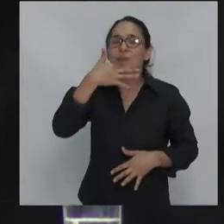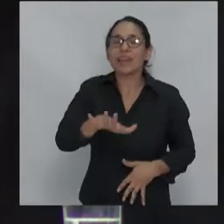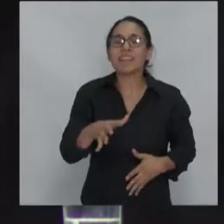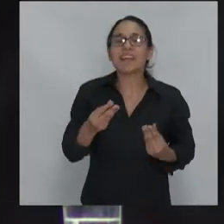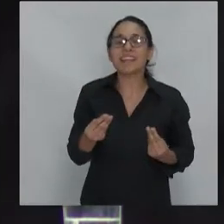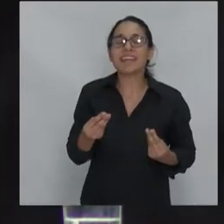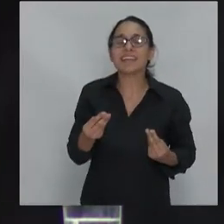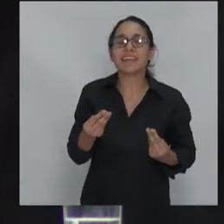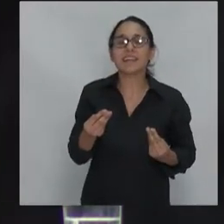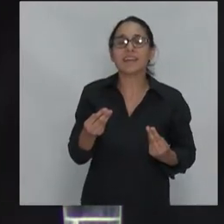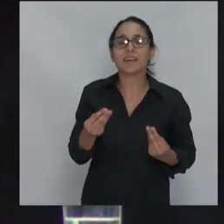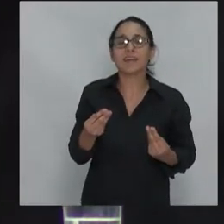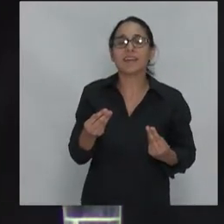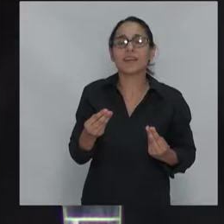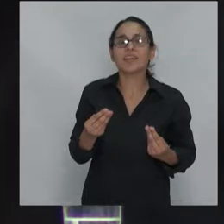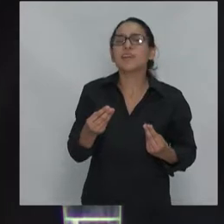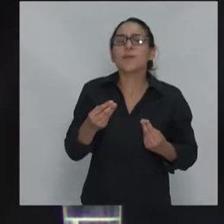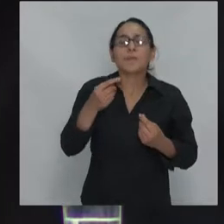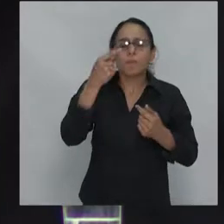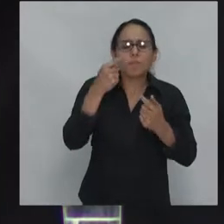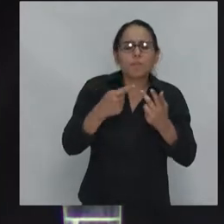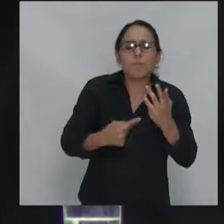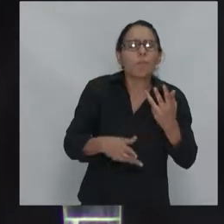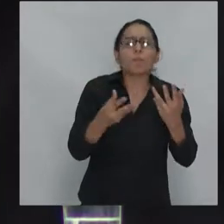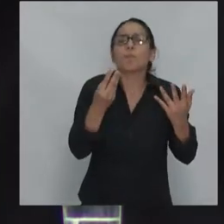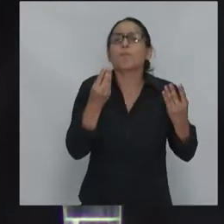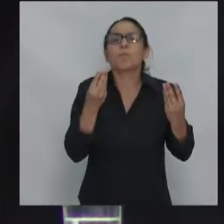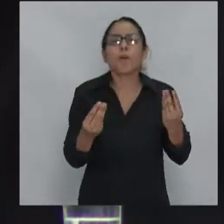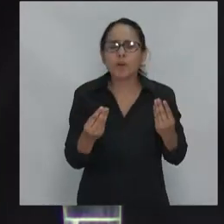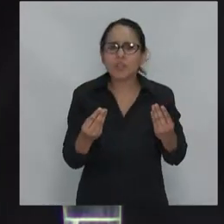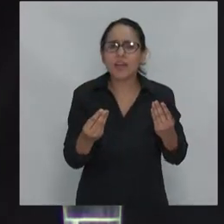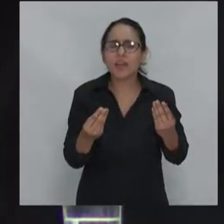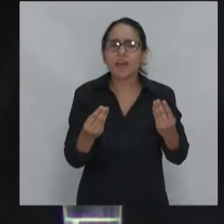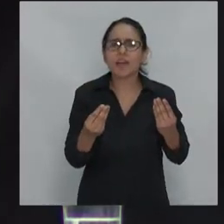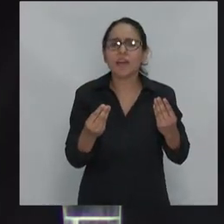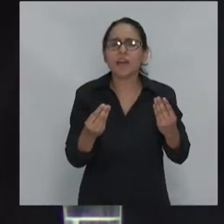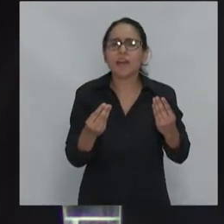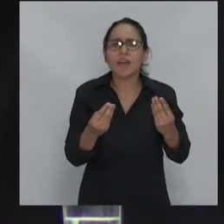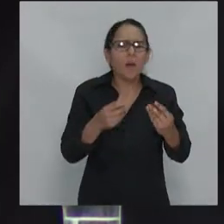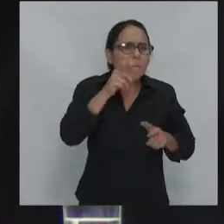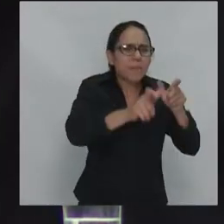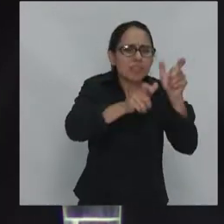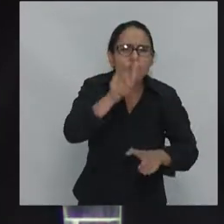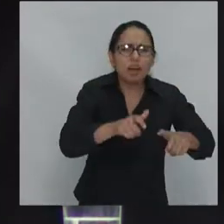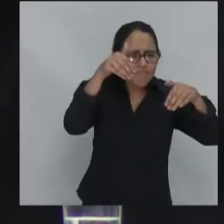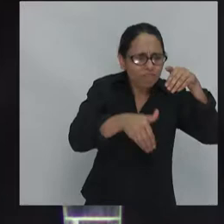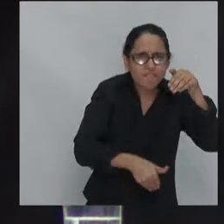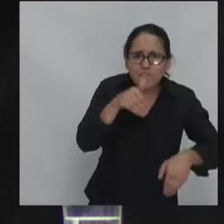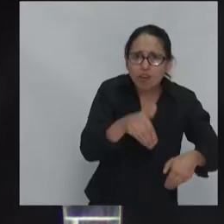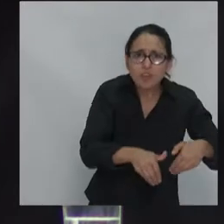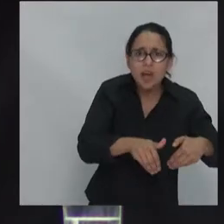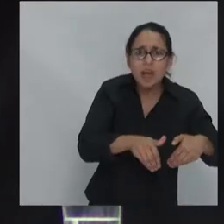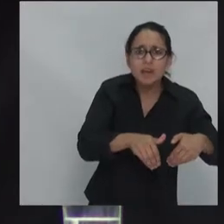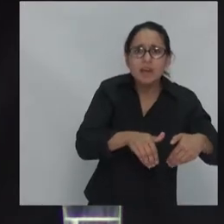básicamente las razones por las cuales hay tanta gente que vota para